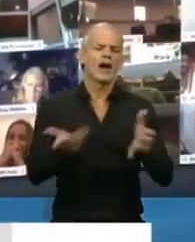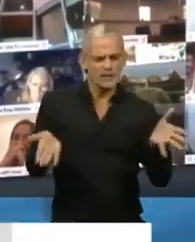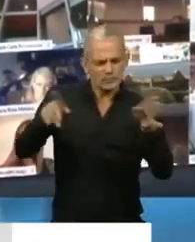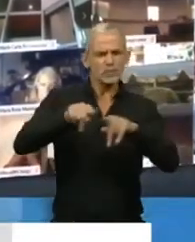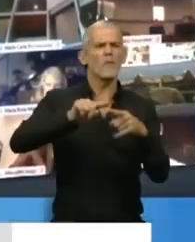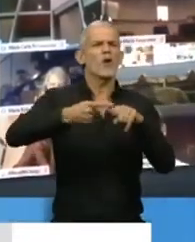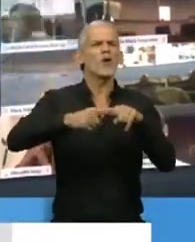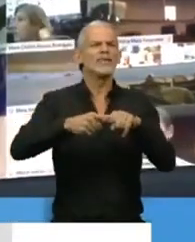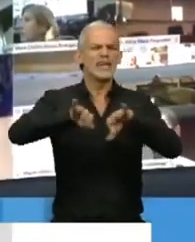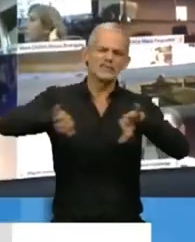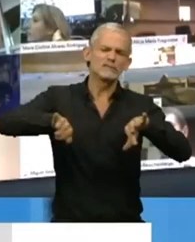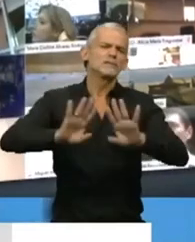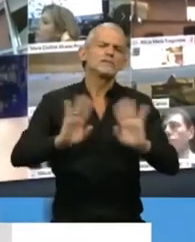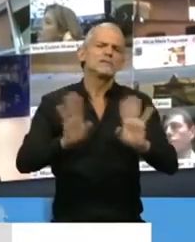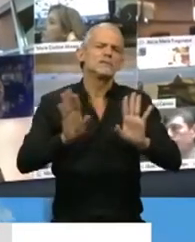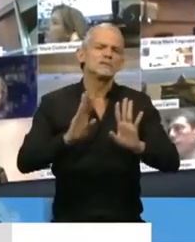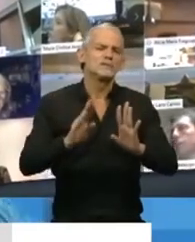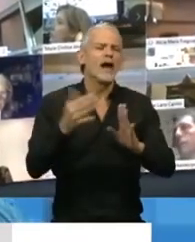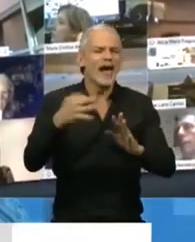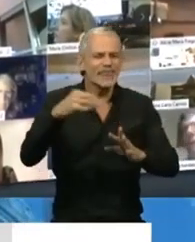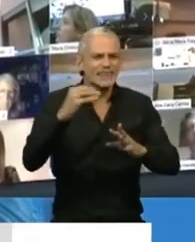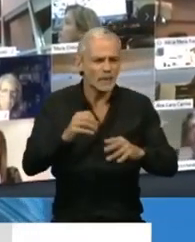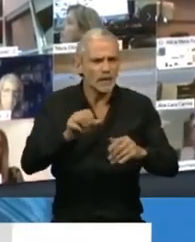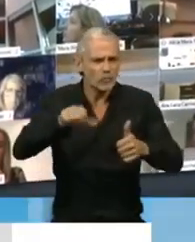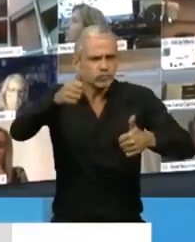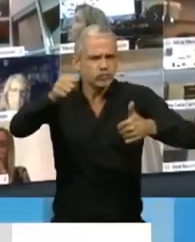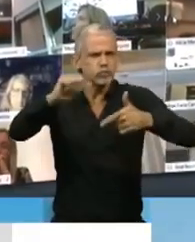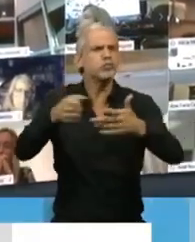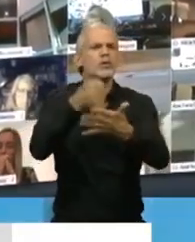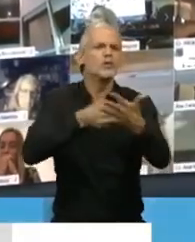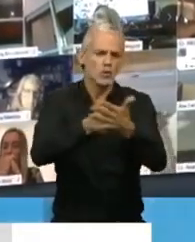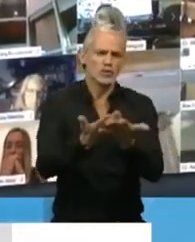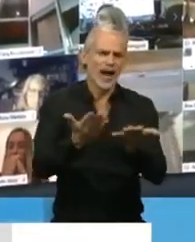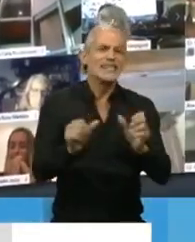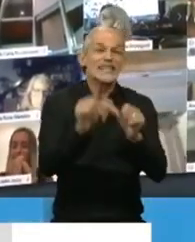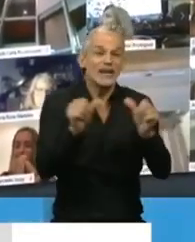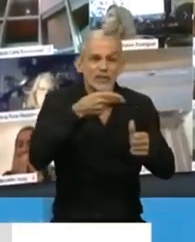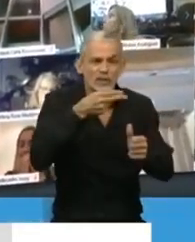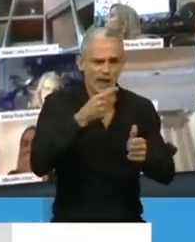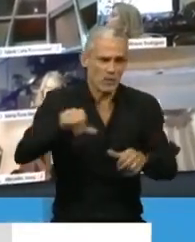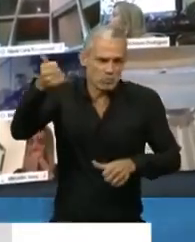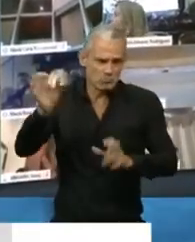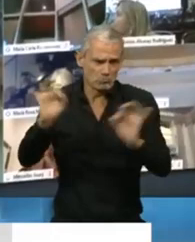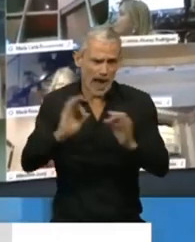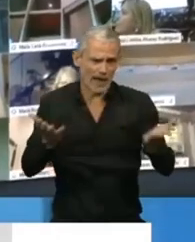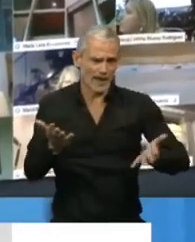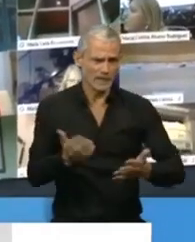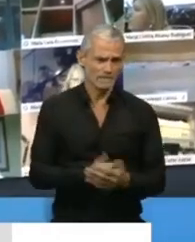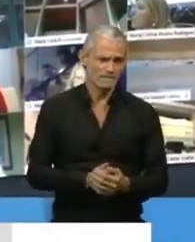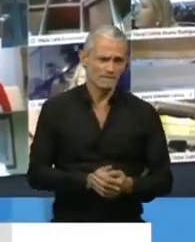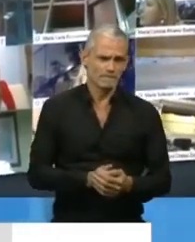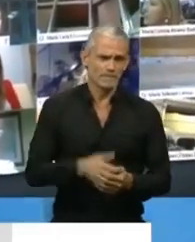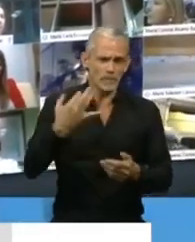no hay victoria sin sacrificio. Diputado del tiempo, ¿eh? Sí. No hay victoria sin sacrificio, Presidente. Y con esto solamente ya